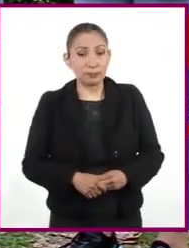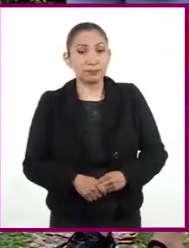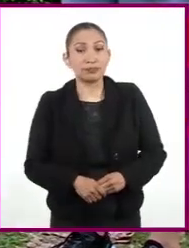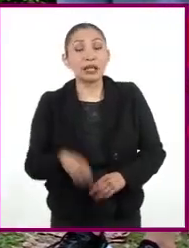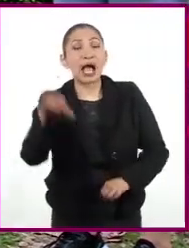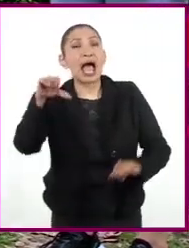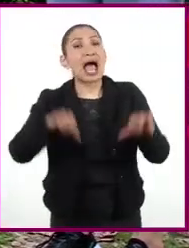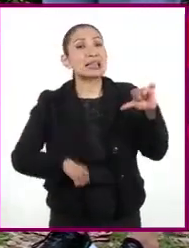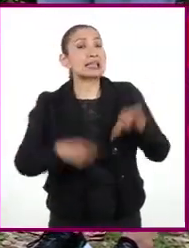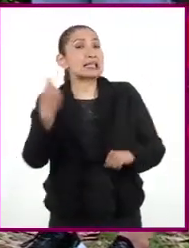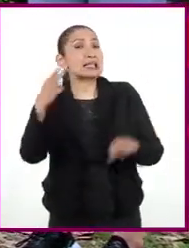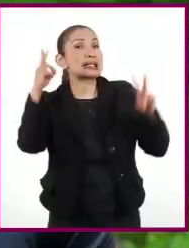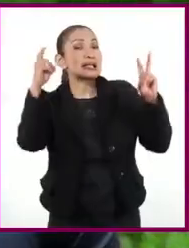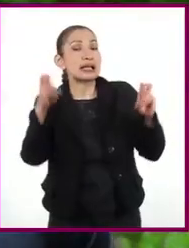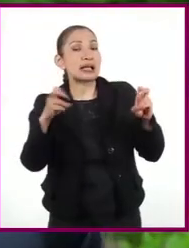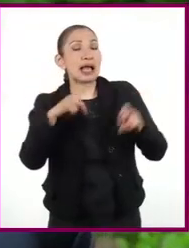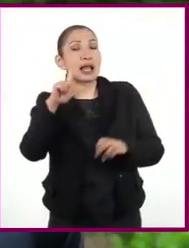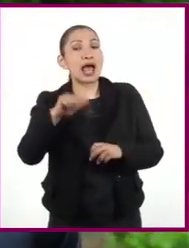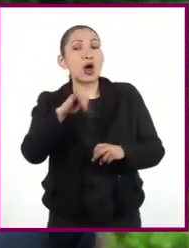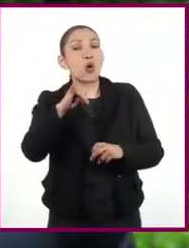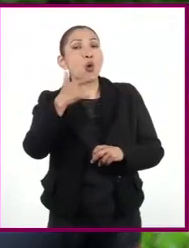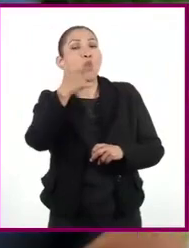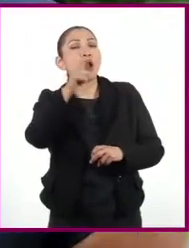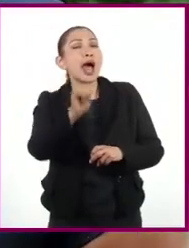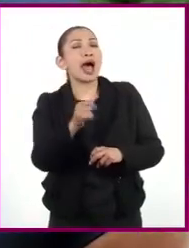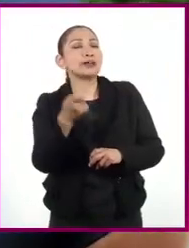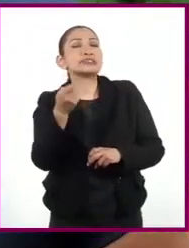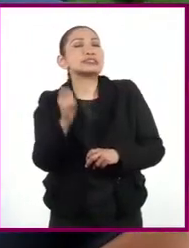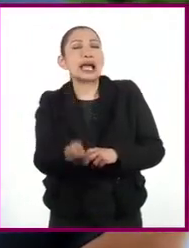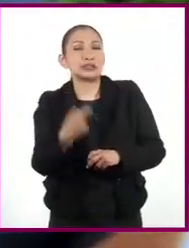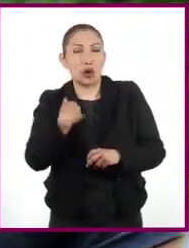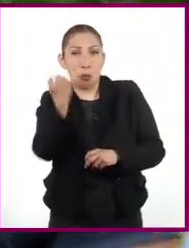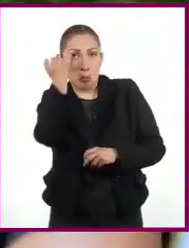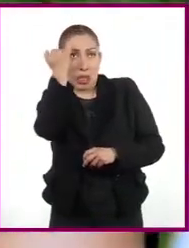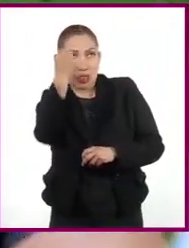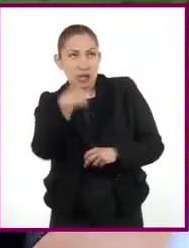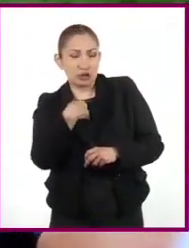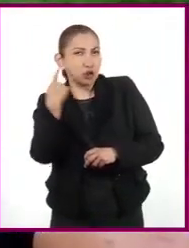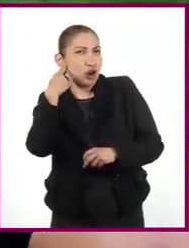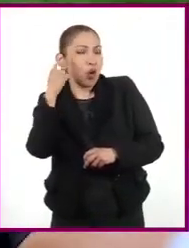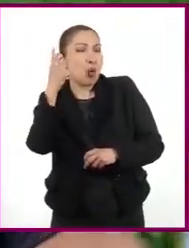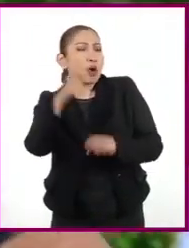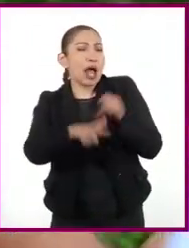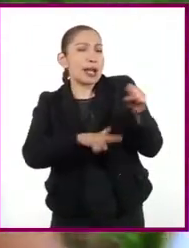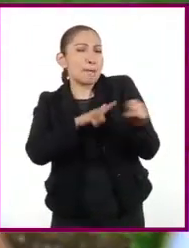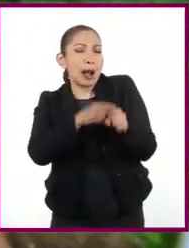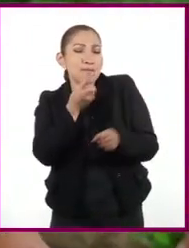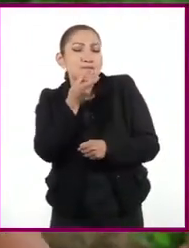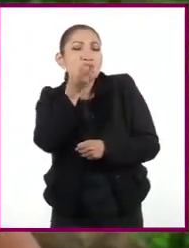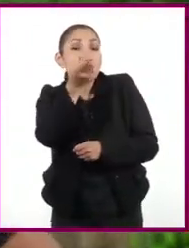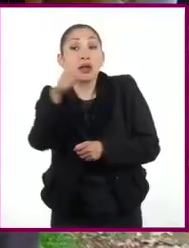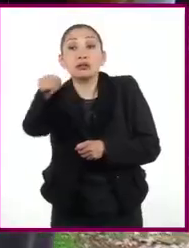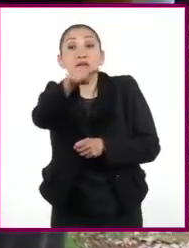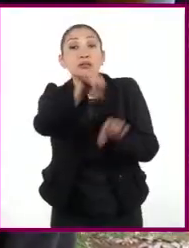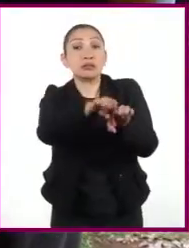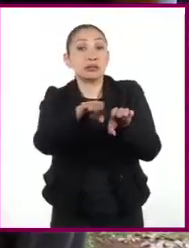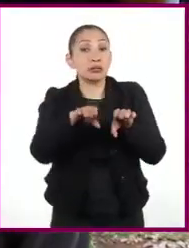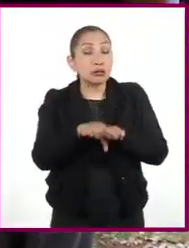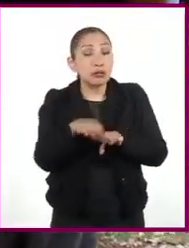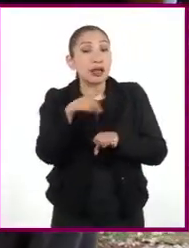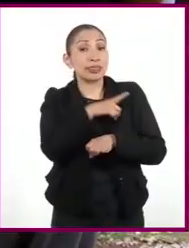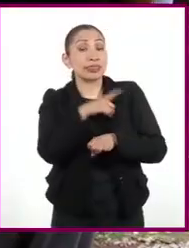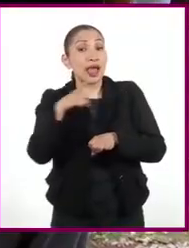La actividad se llama la fumbia. Yo, por ejemplo, les voy a proponer un sonido, el de un animal, y el resto del equipo